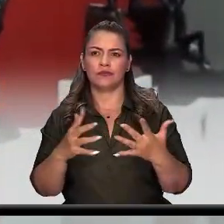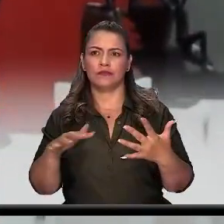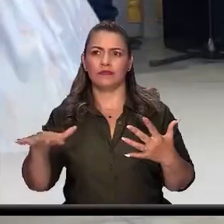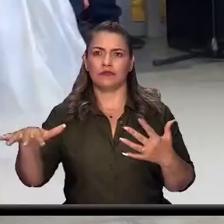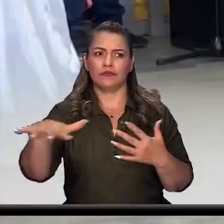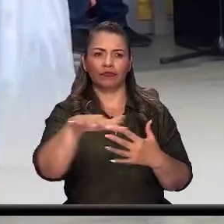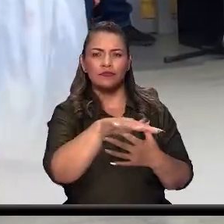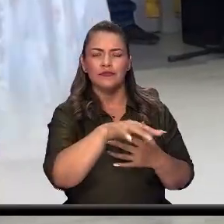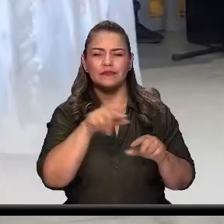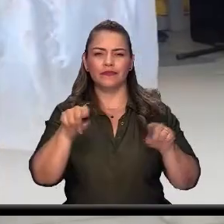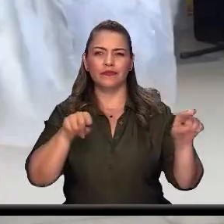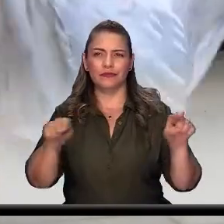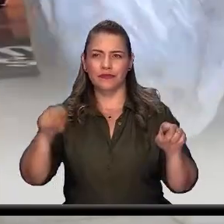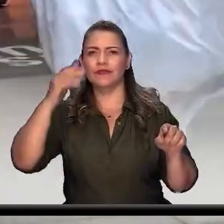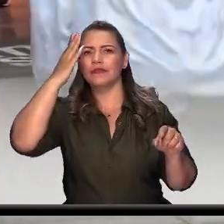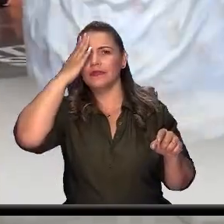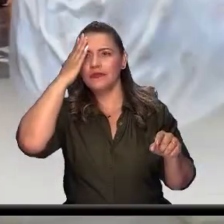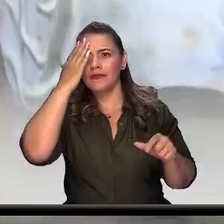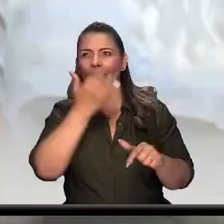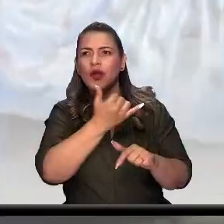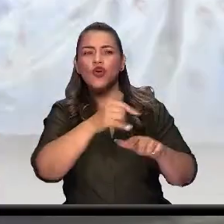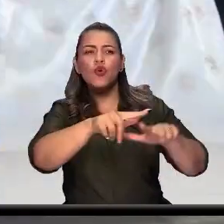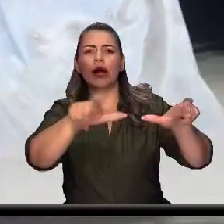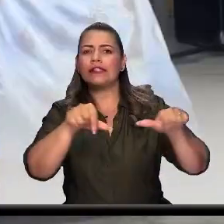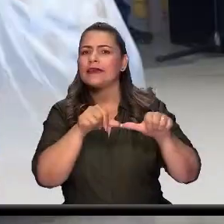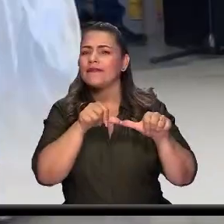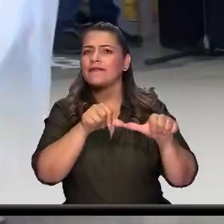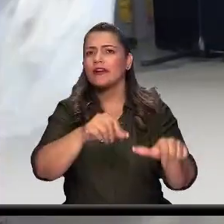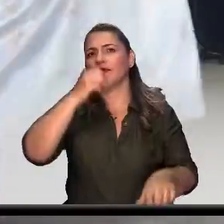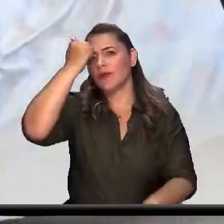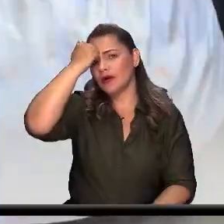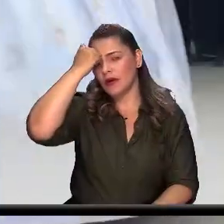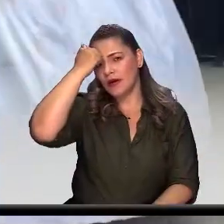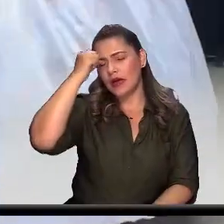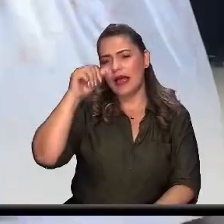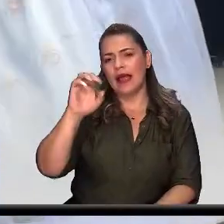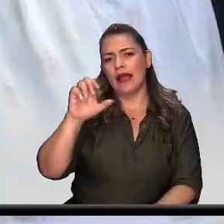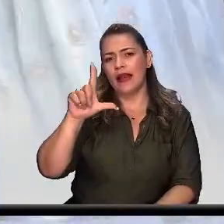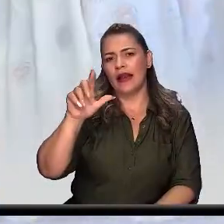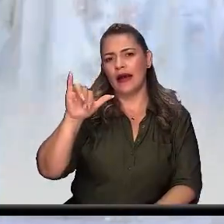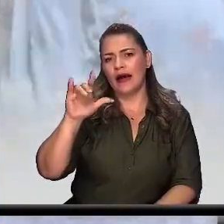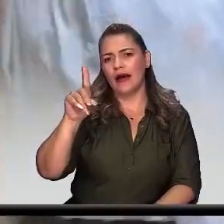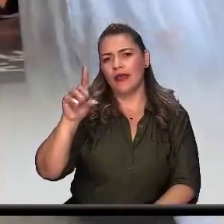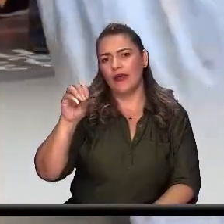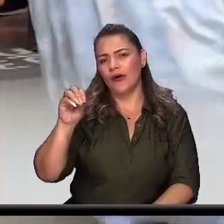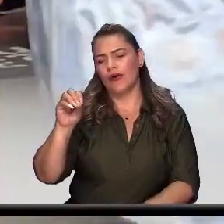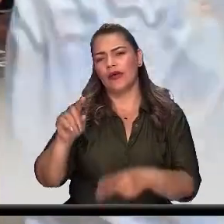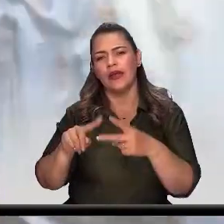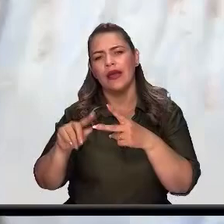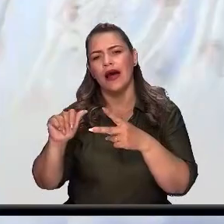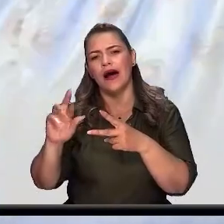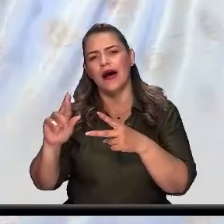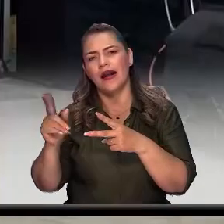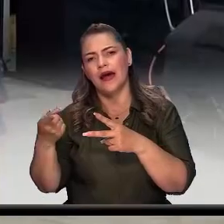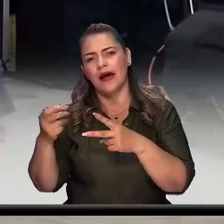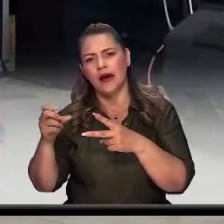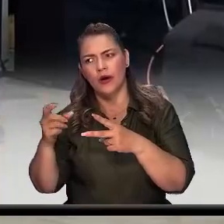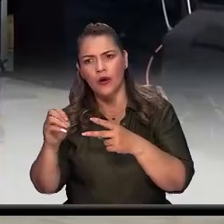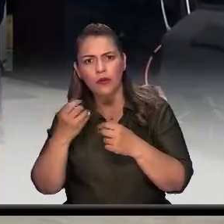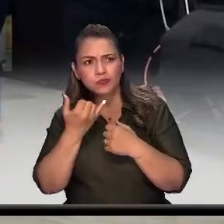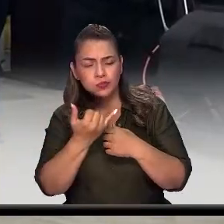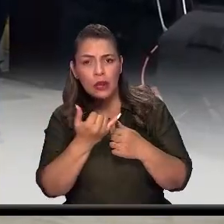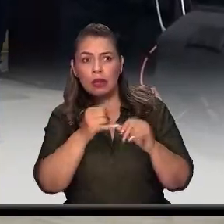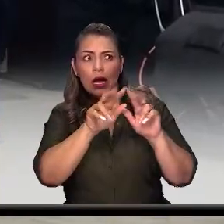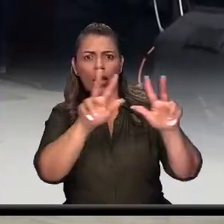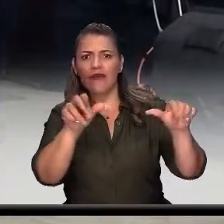saben que son salas permanentes del maestro Ladio Vélez y del maestro Salvador Arango, sino también distintas exposiciones que van a